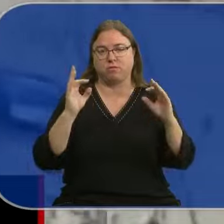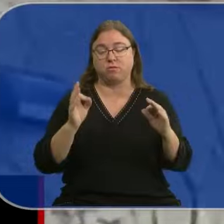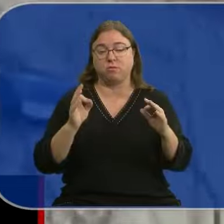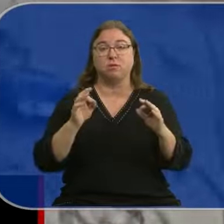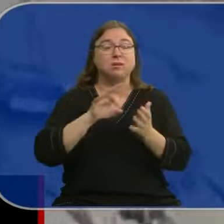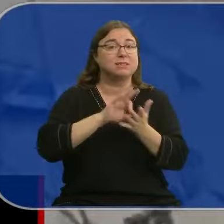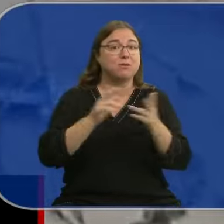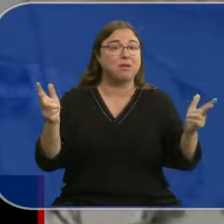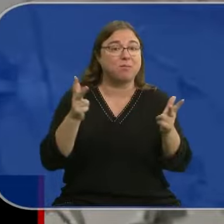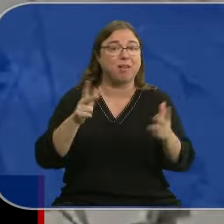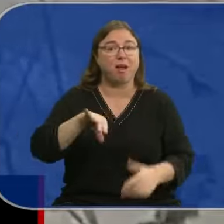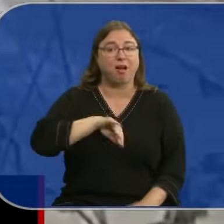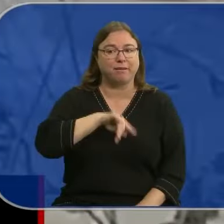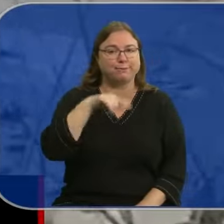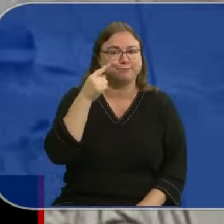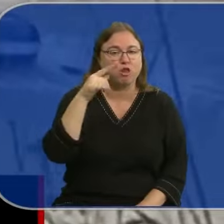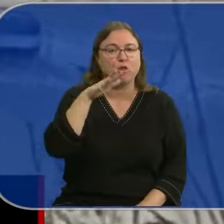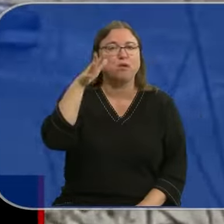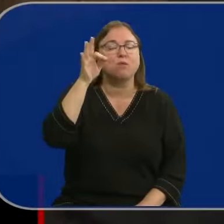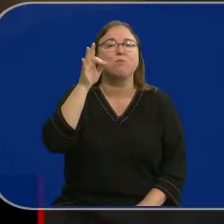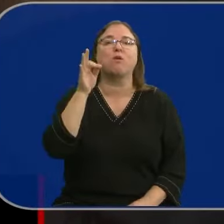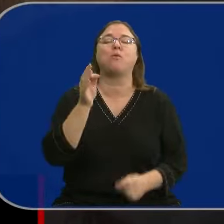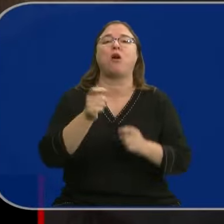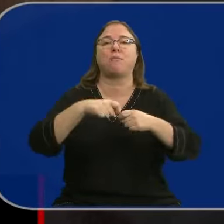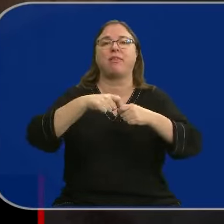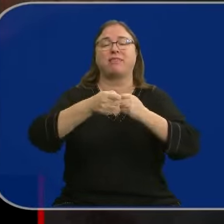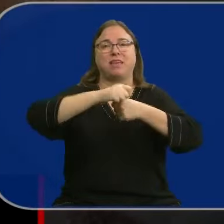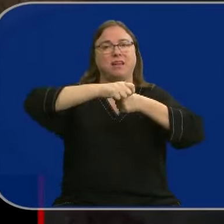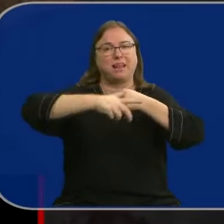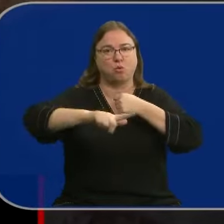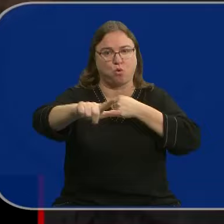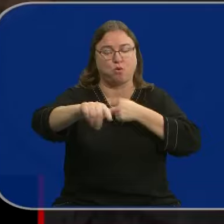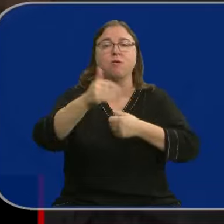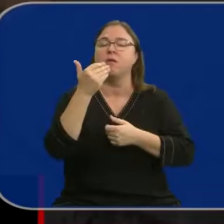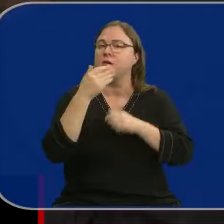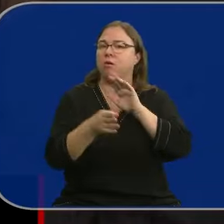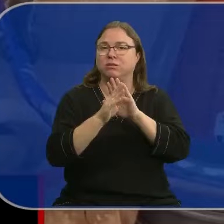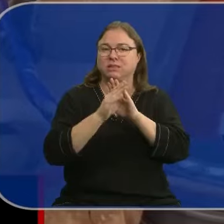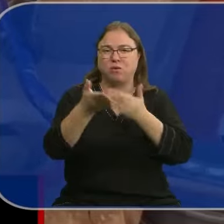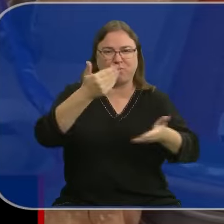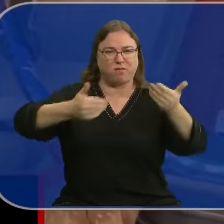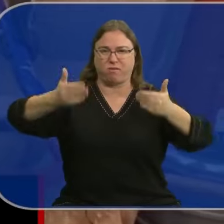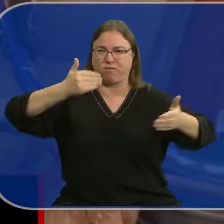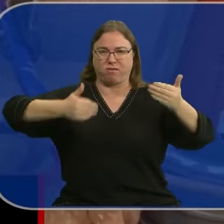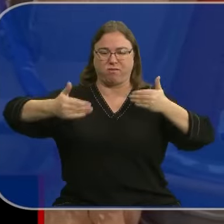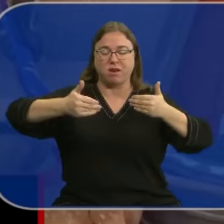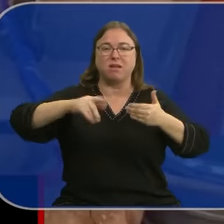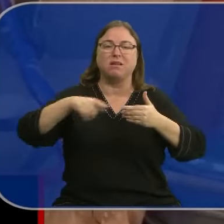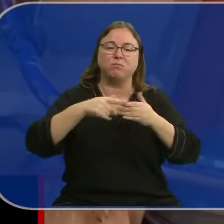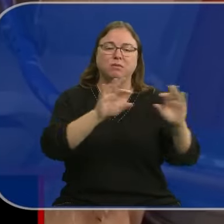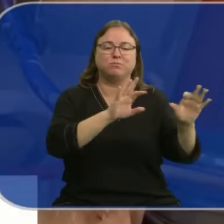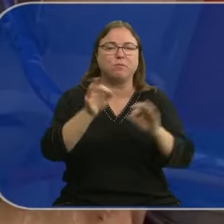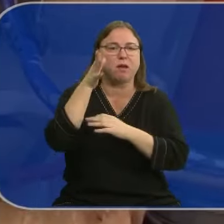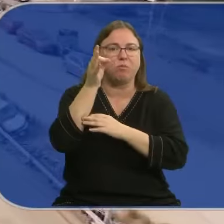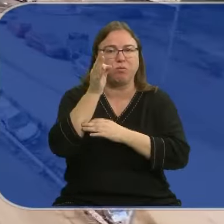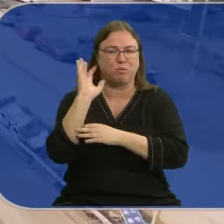han recuperado los últimos cadáveres esta mañana en Letour, en Albacete, mientras continúan las labores de desescombro y el acondicionamiento de los pueblos